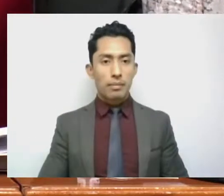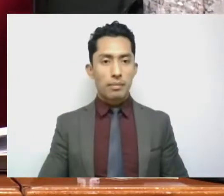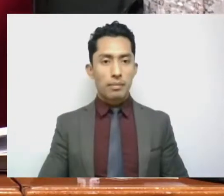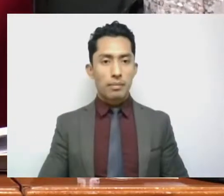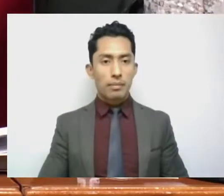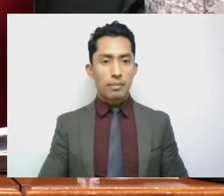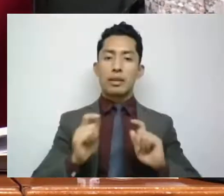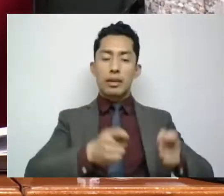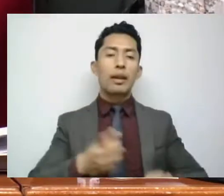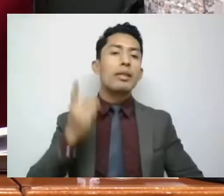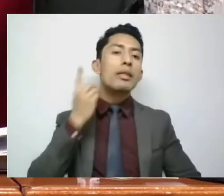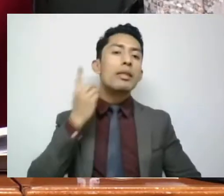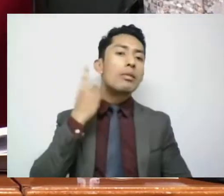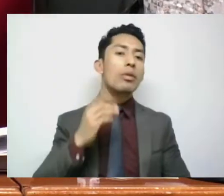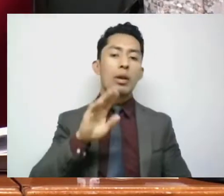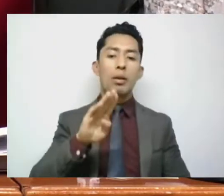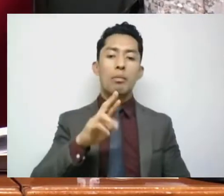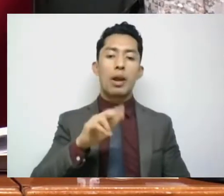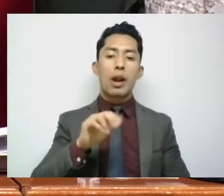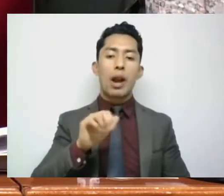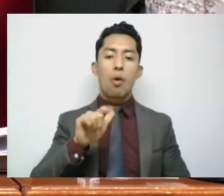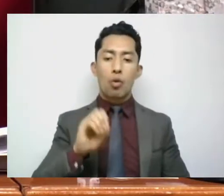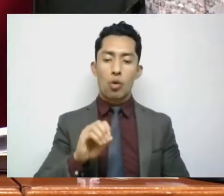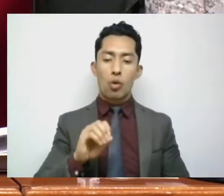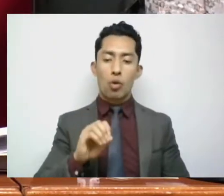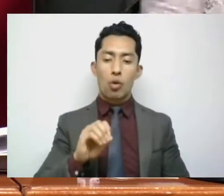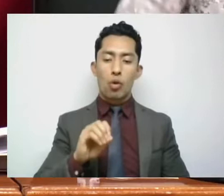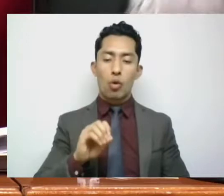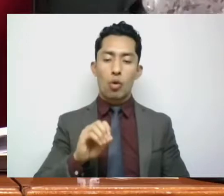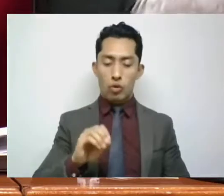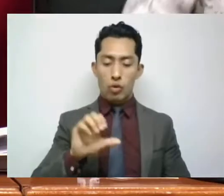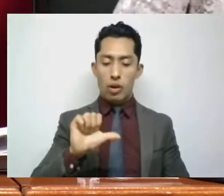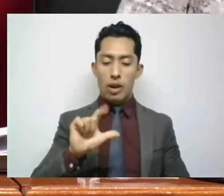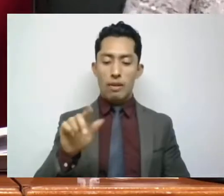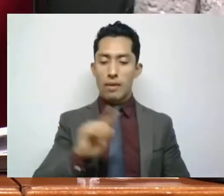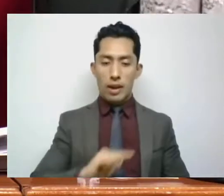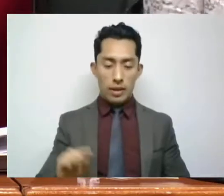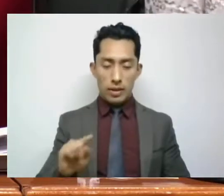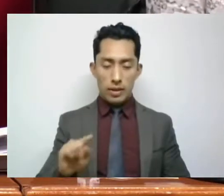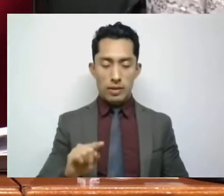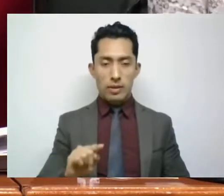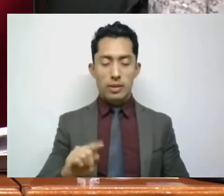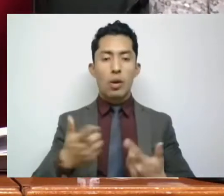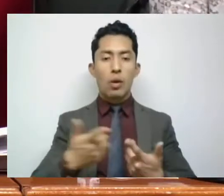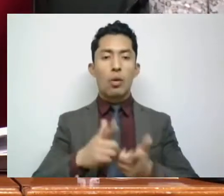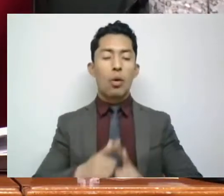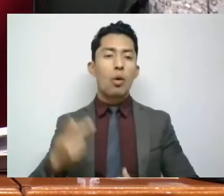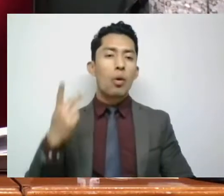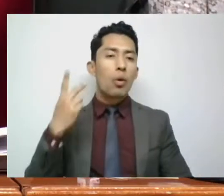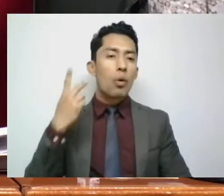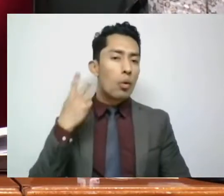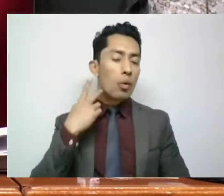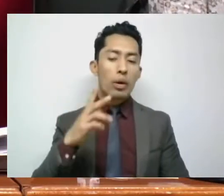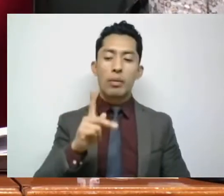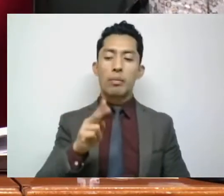diputado Braulio Antonio Álvarez Jasso, Grupo Parlamentario PRI.